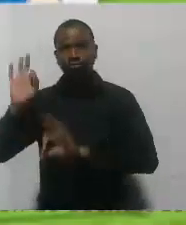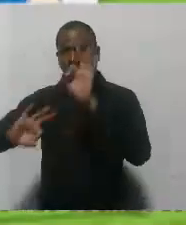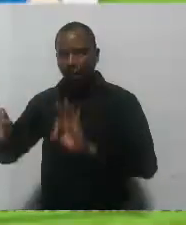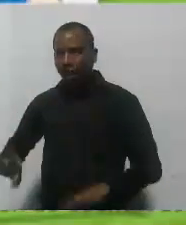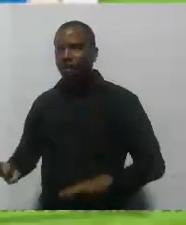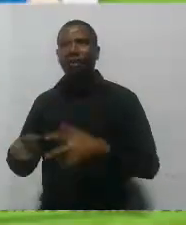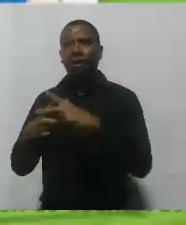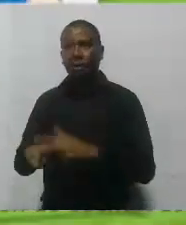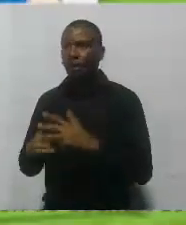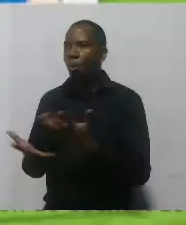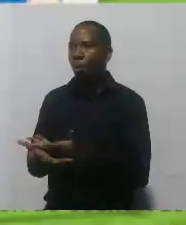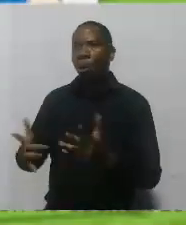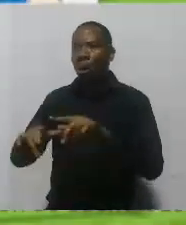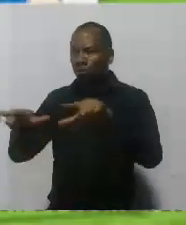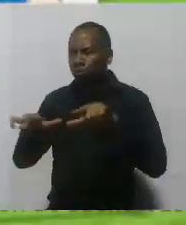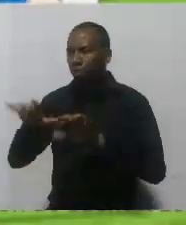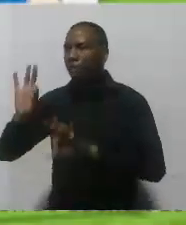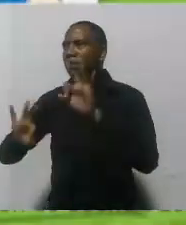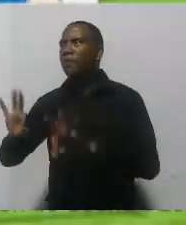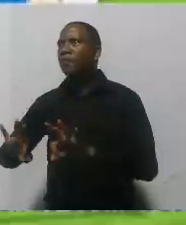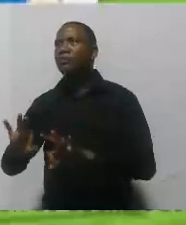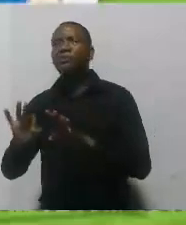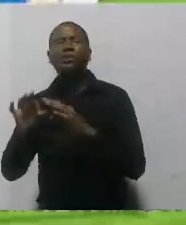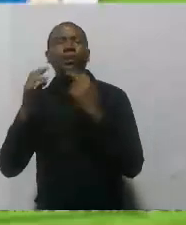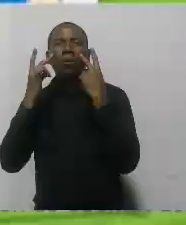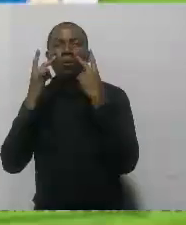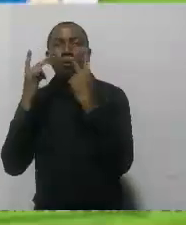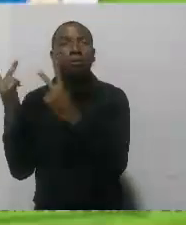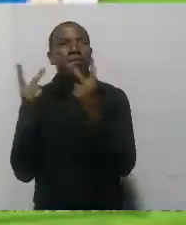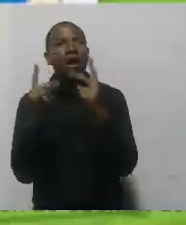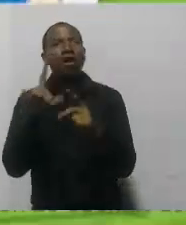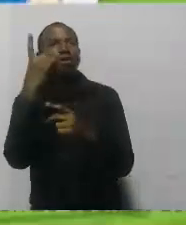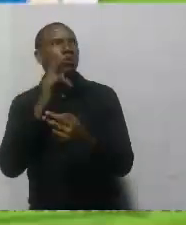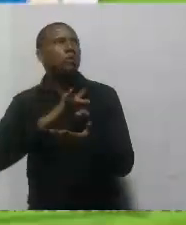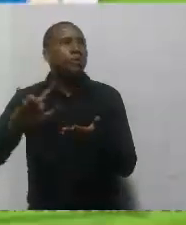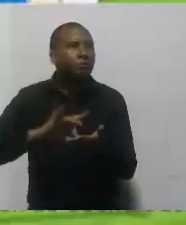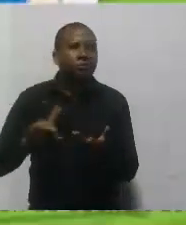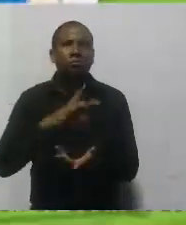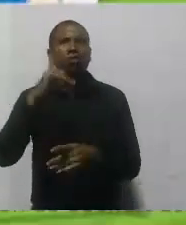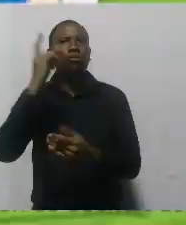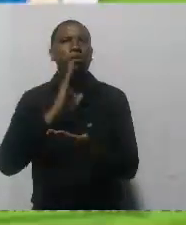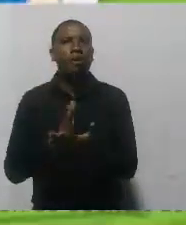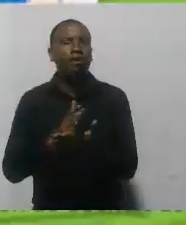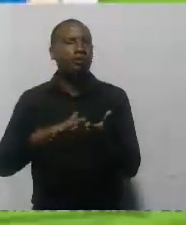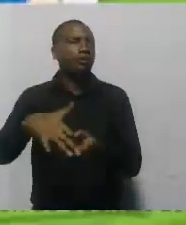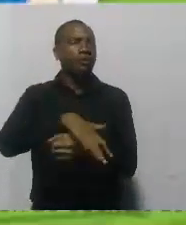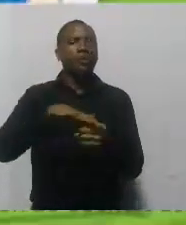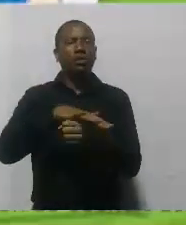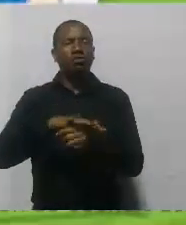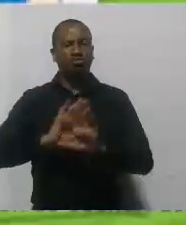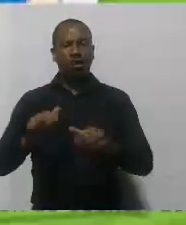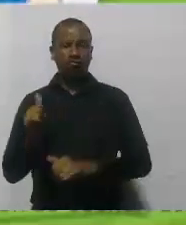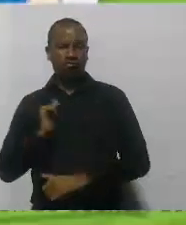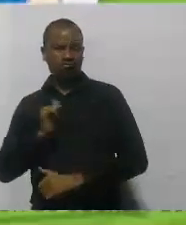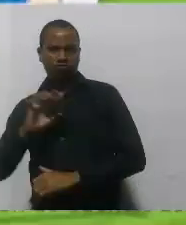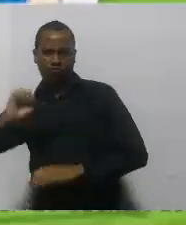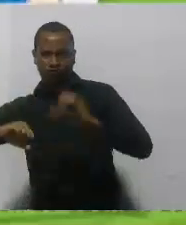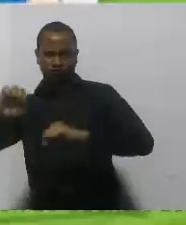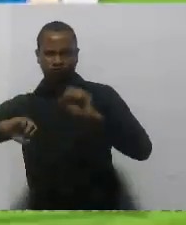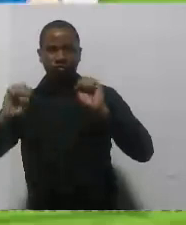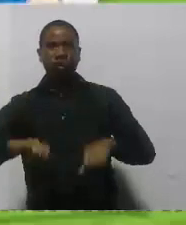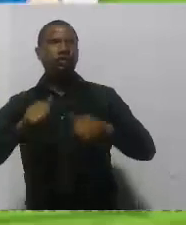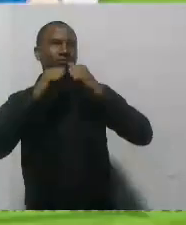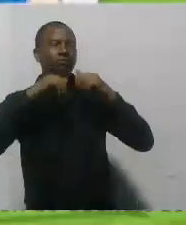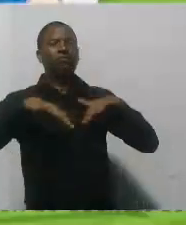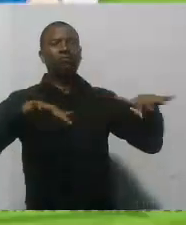través de sus herramientas, podremos estar pendientes de cada emergencia y desastre. Lamentablemente, esta entidad es de las que tiene